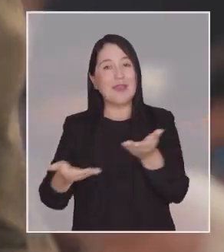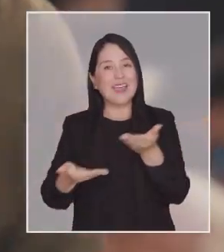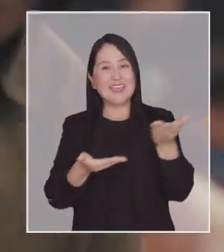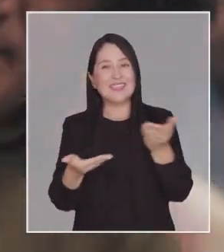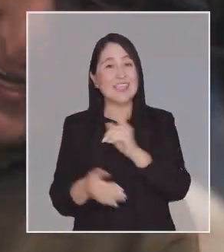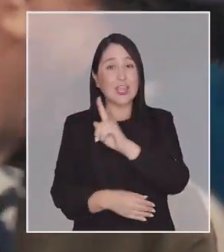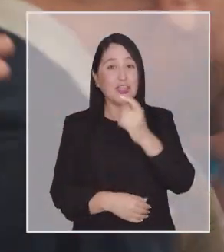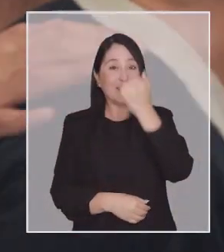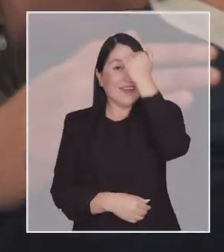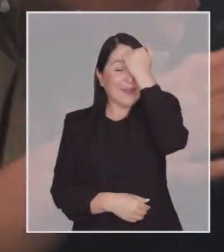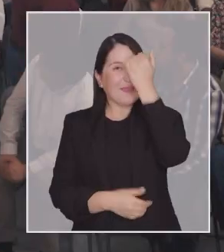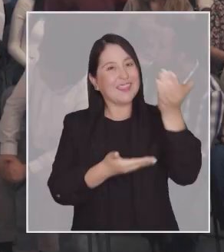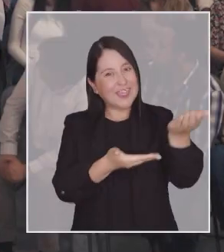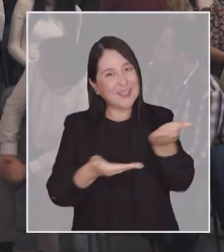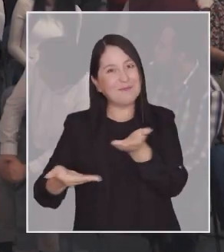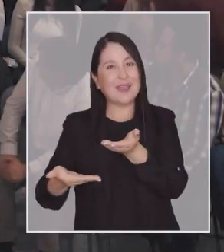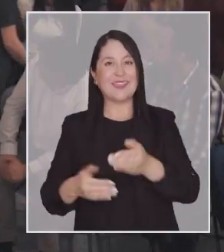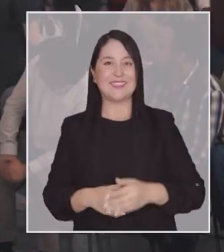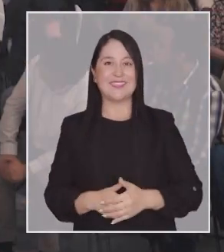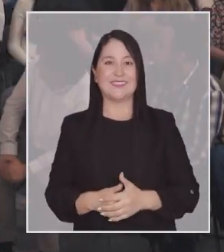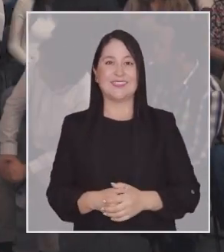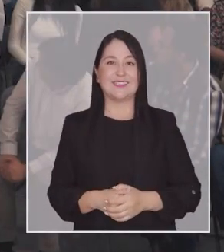Pase. No se va a arrepentir. En serio, pase.